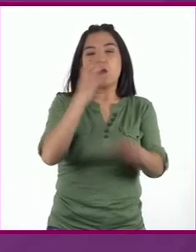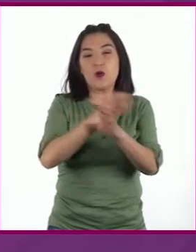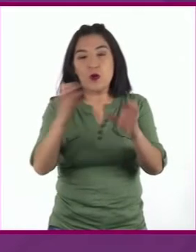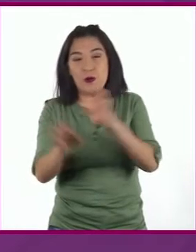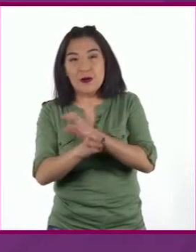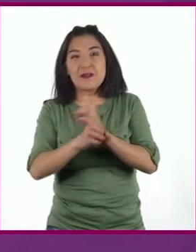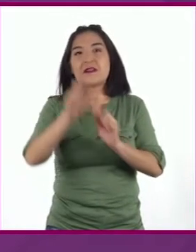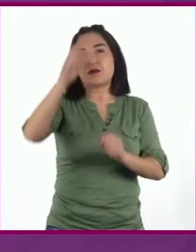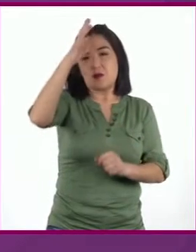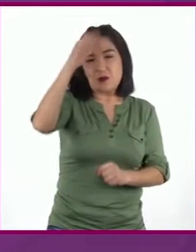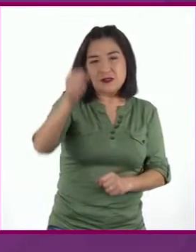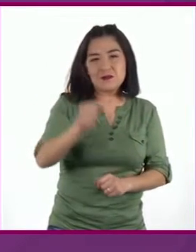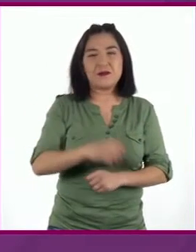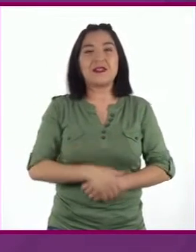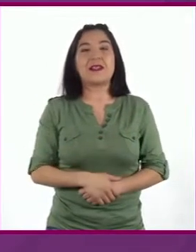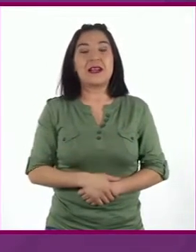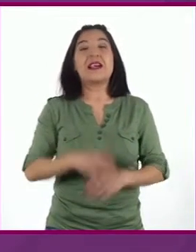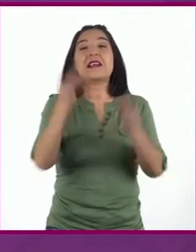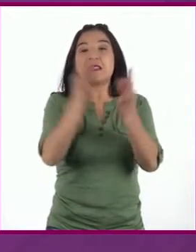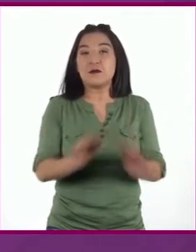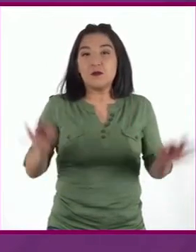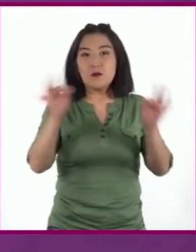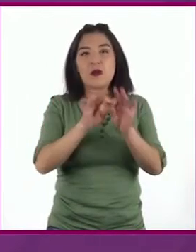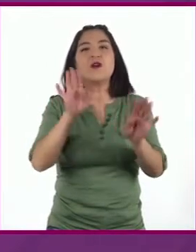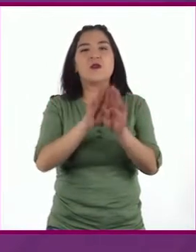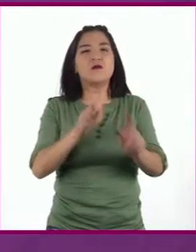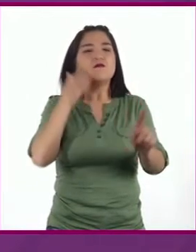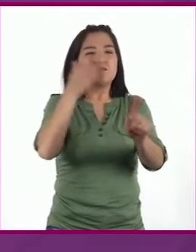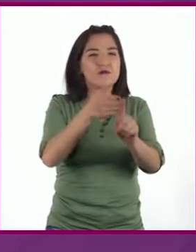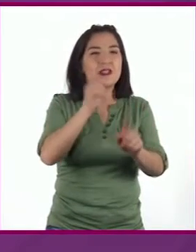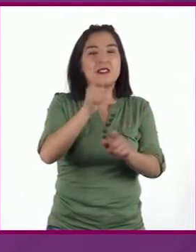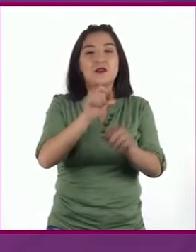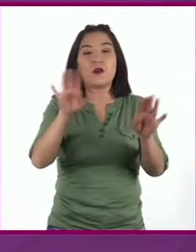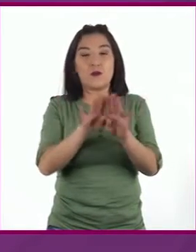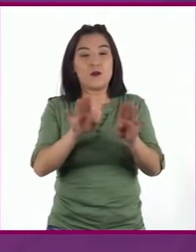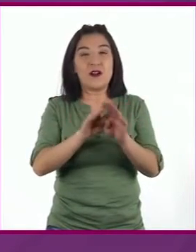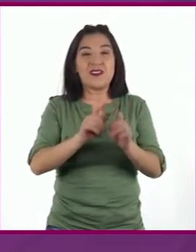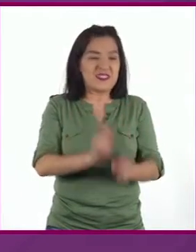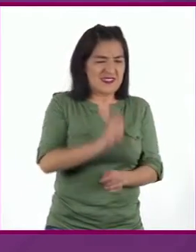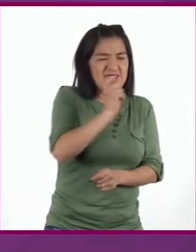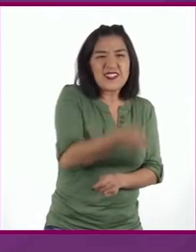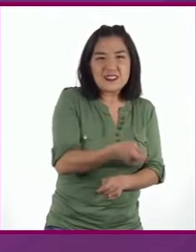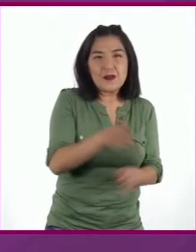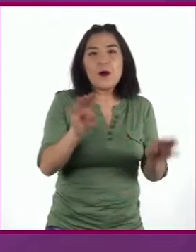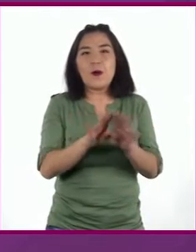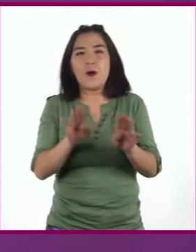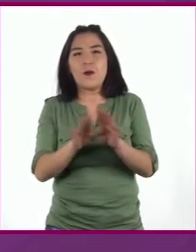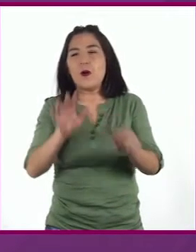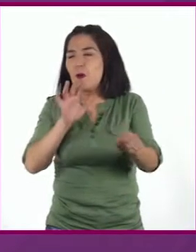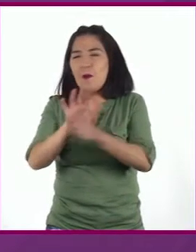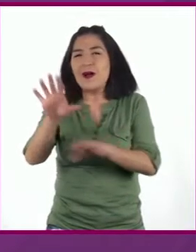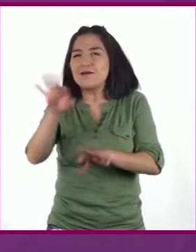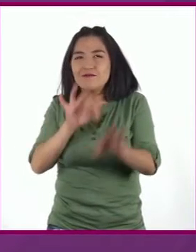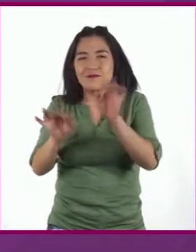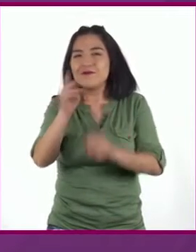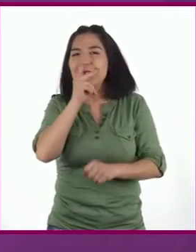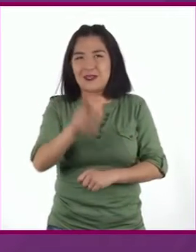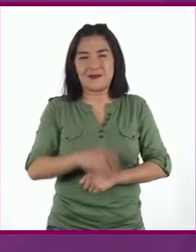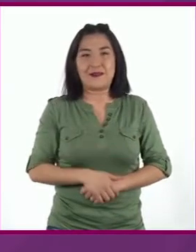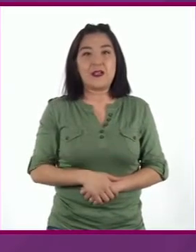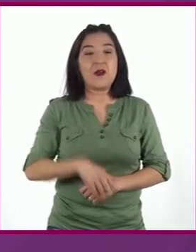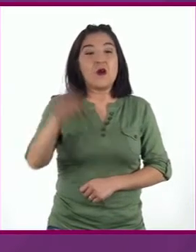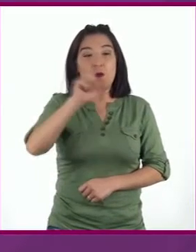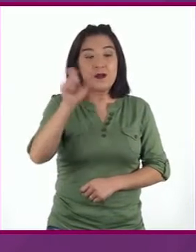concepto. Es importante distinguir entre describir y definir. Cuando describimos,